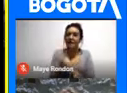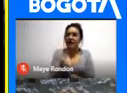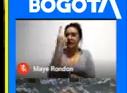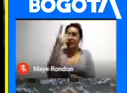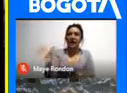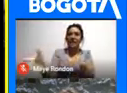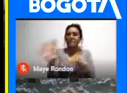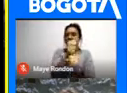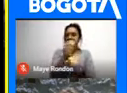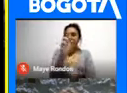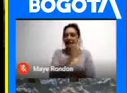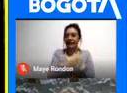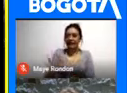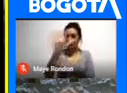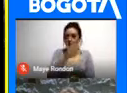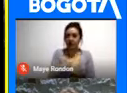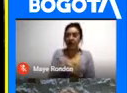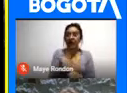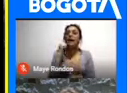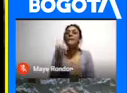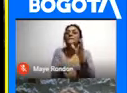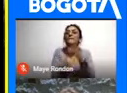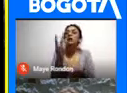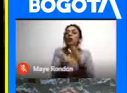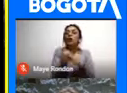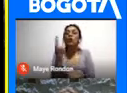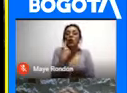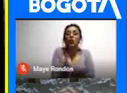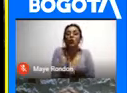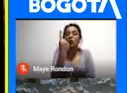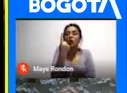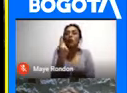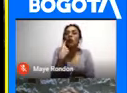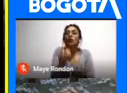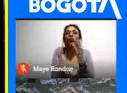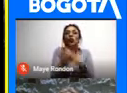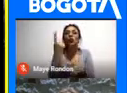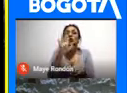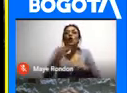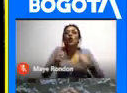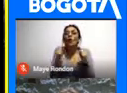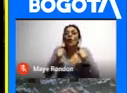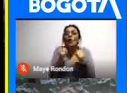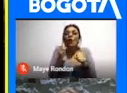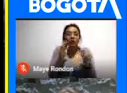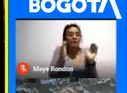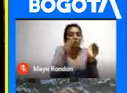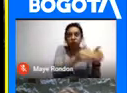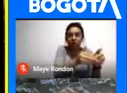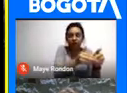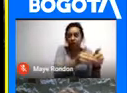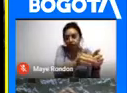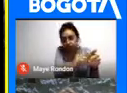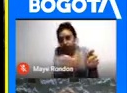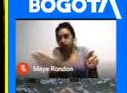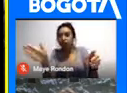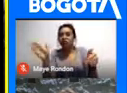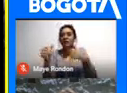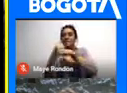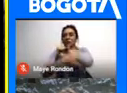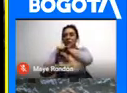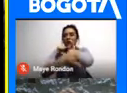alcance Regional Es ese producto Que va más allá De Bogotá Si no empezamos A trabajar Con Boyacá Y